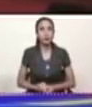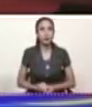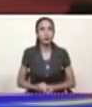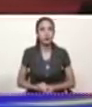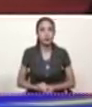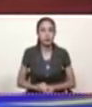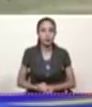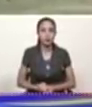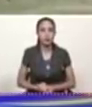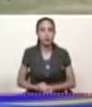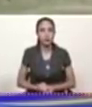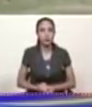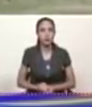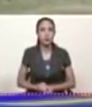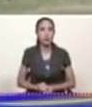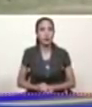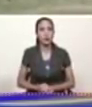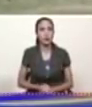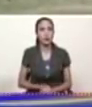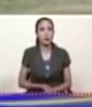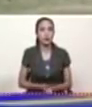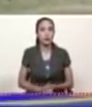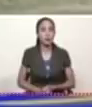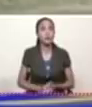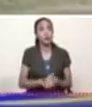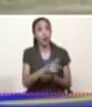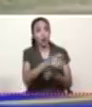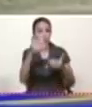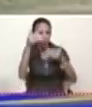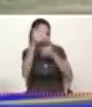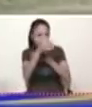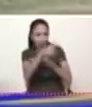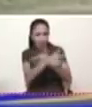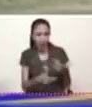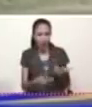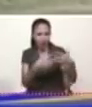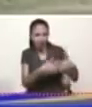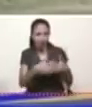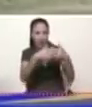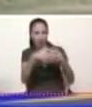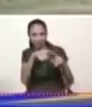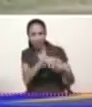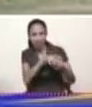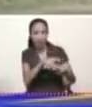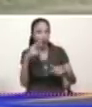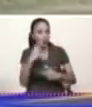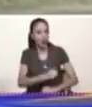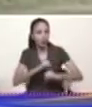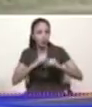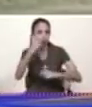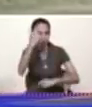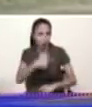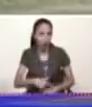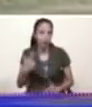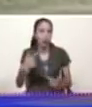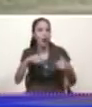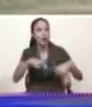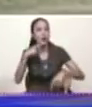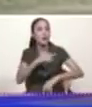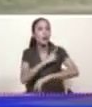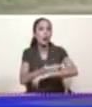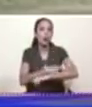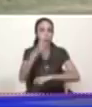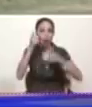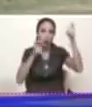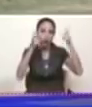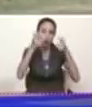esta es la forma como nosotros luchamos contra los terroristas que tratan de arrodillar a nuestro país pero que jamás lo van a poder aquí están los chavistas